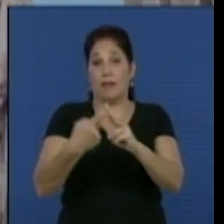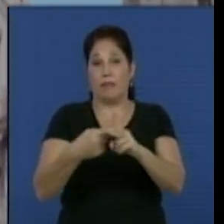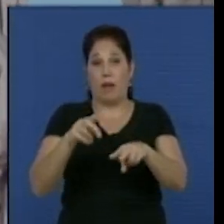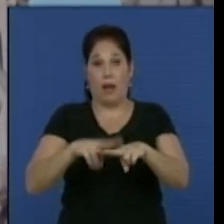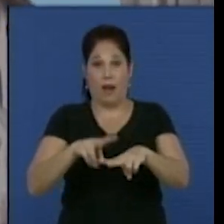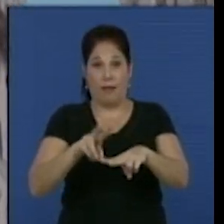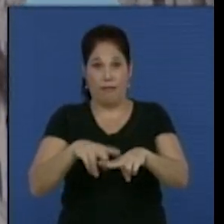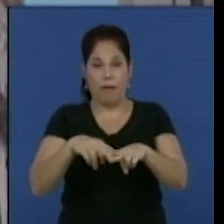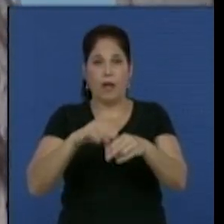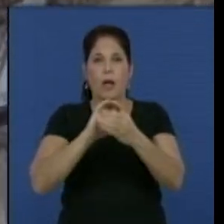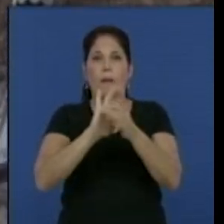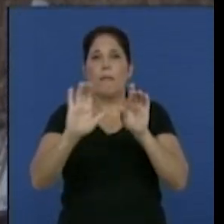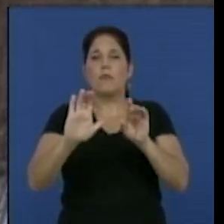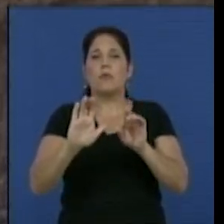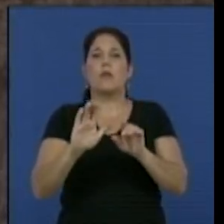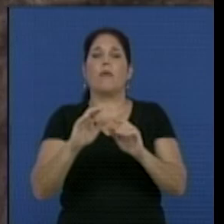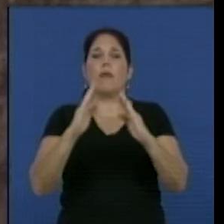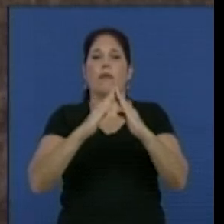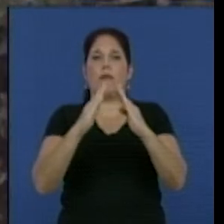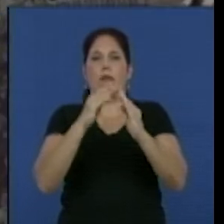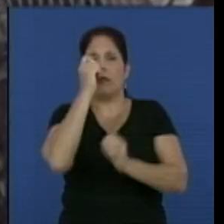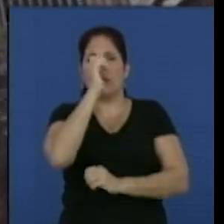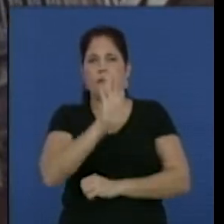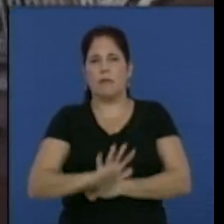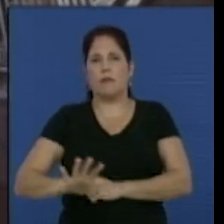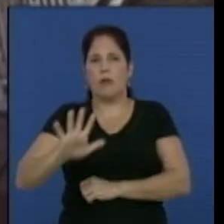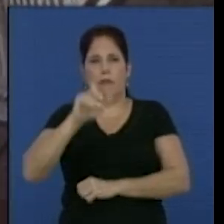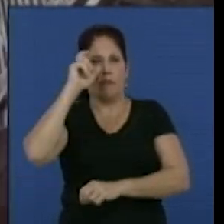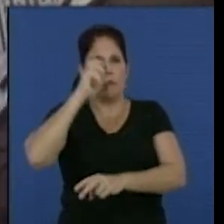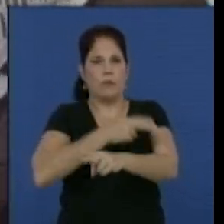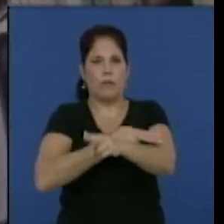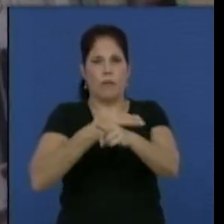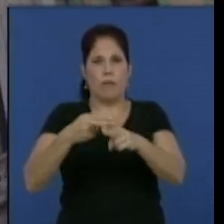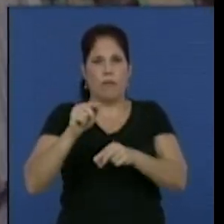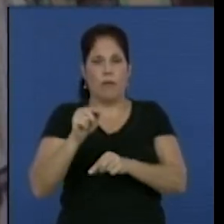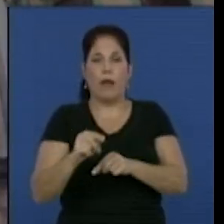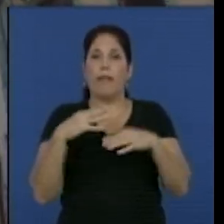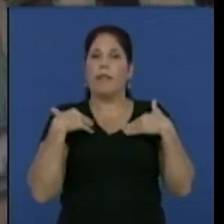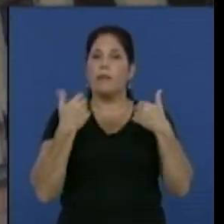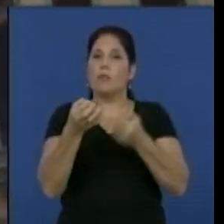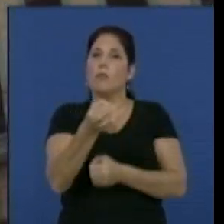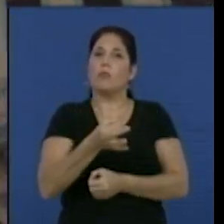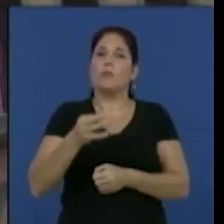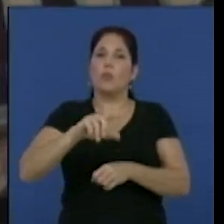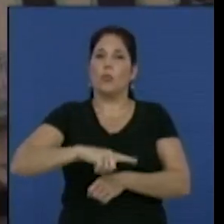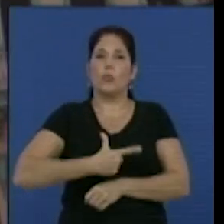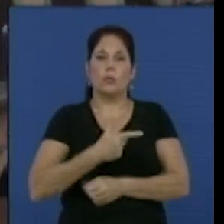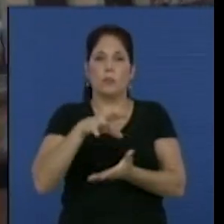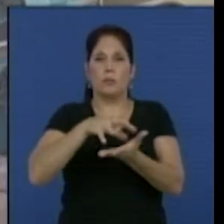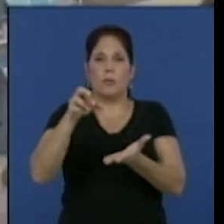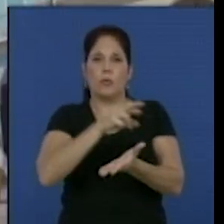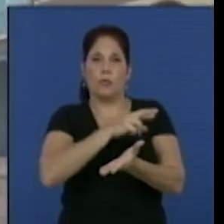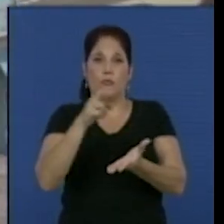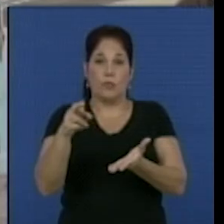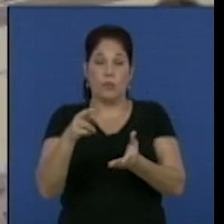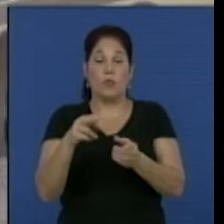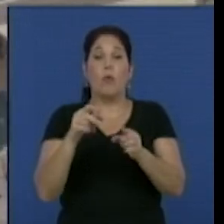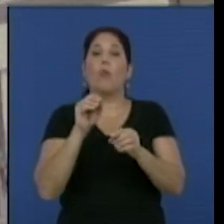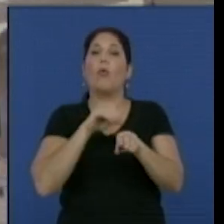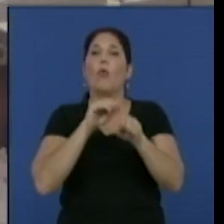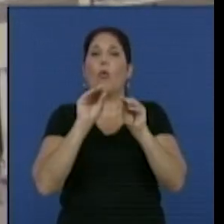Habaneras, el Museo Casa de África de la Oficina del Historiador de la Ciudad y la Dirección Municipal de Cultura de Plaza y la UNEAC,